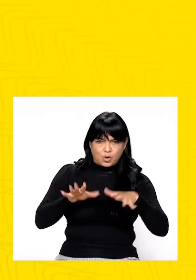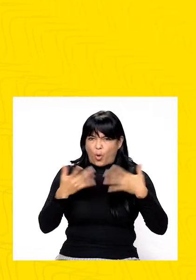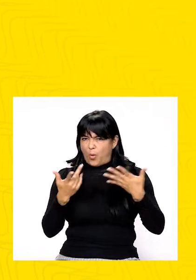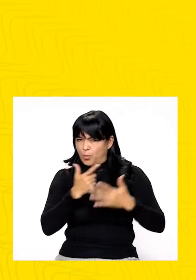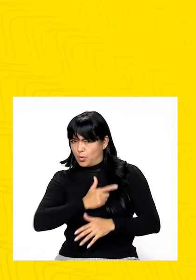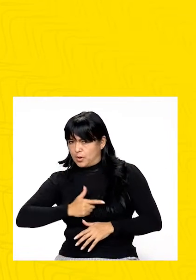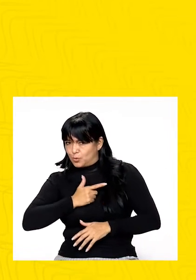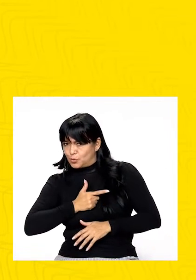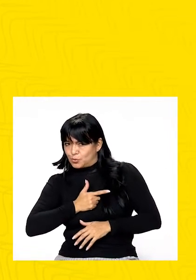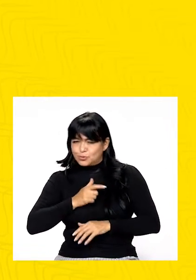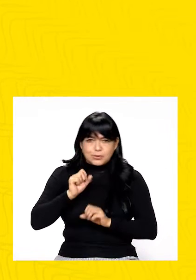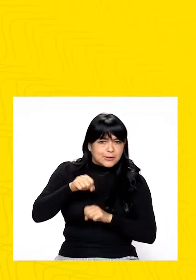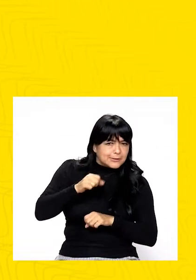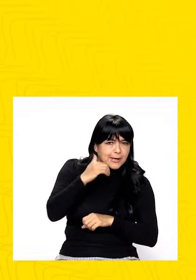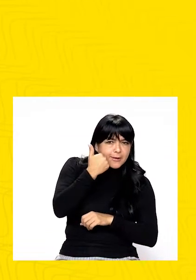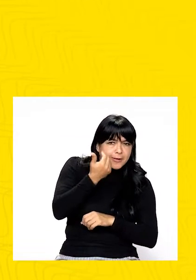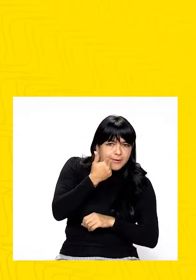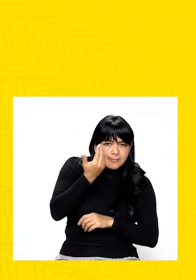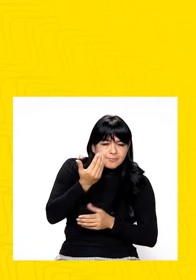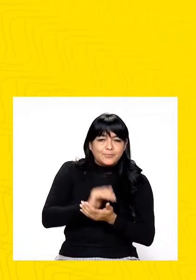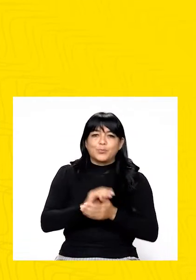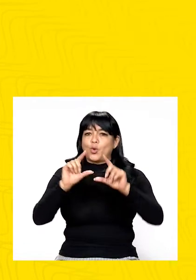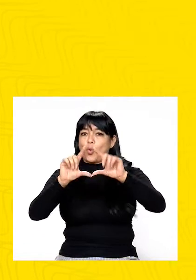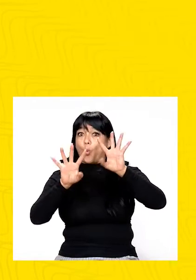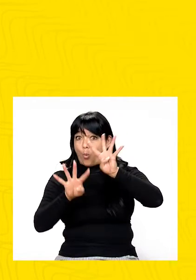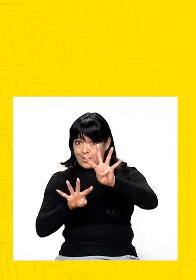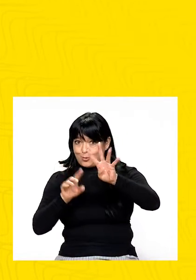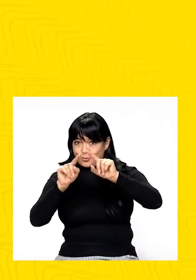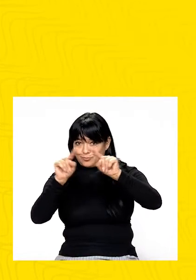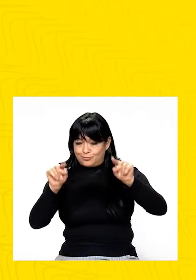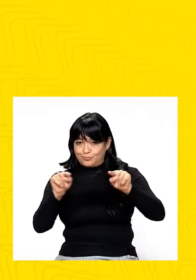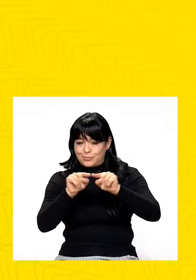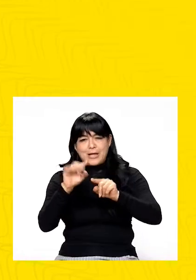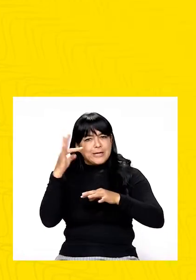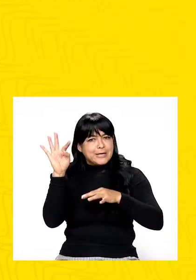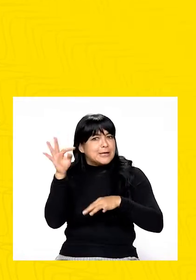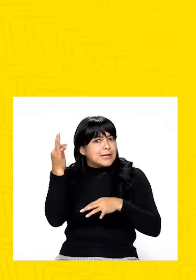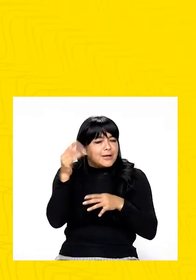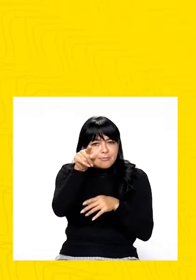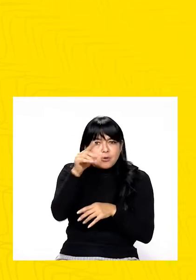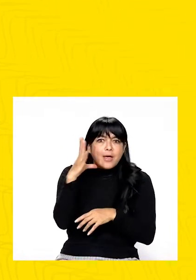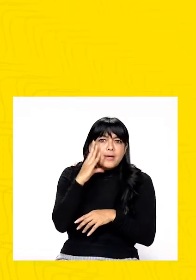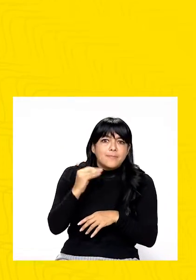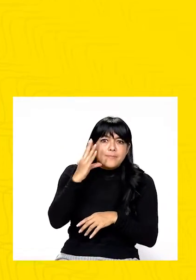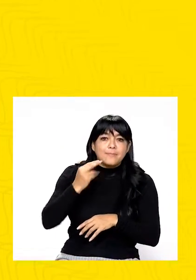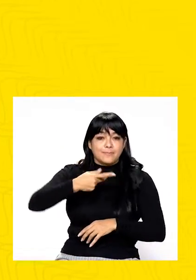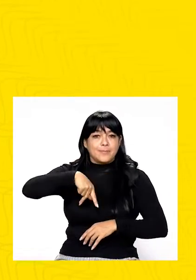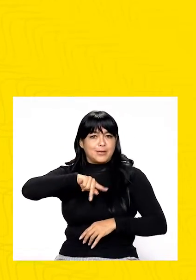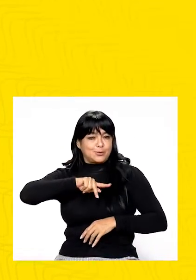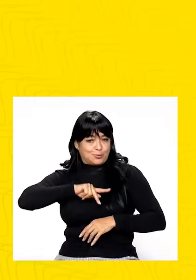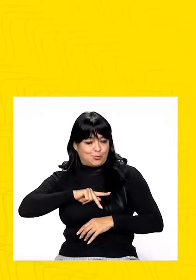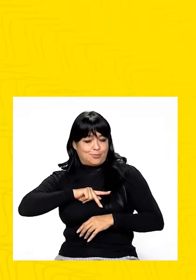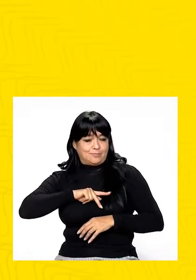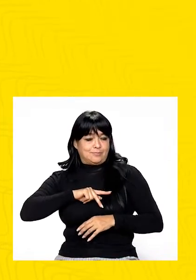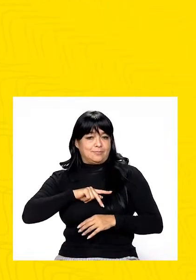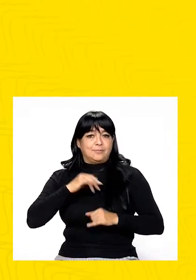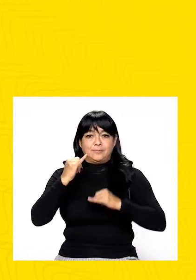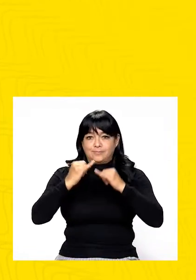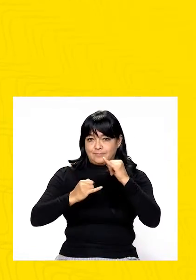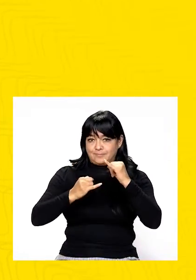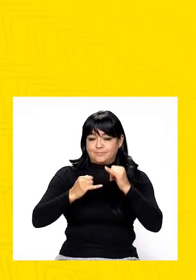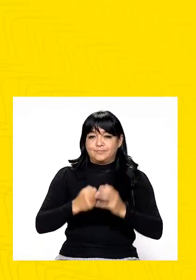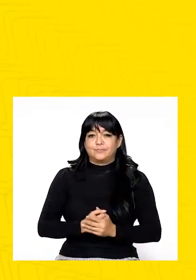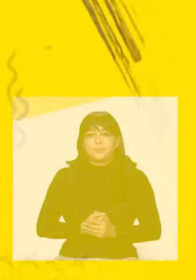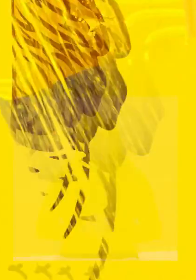su carácter? ¿Cómo son sus gustos y aficiones? Párrafo 4. Frase de experiencia personal para